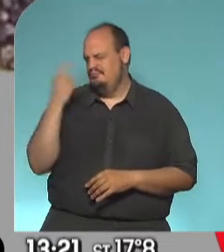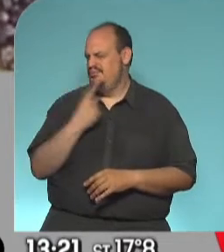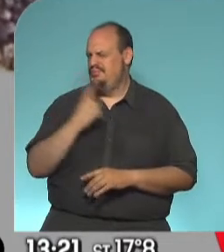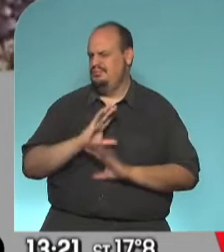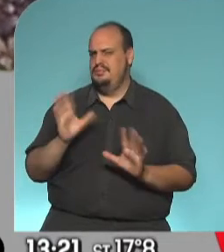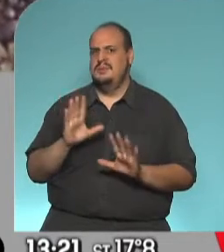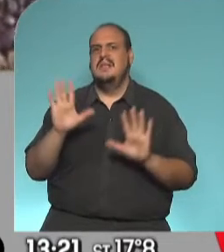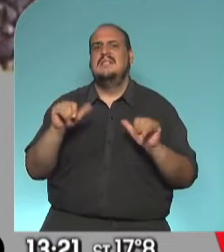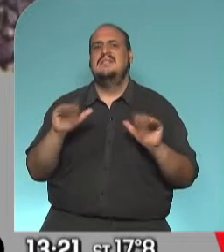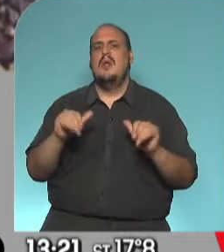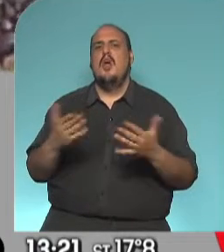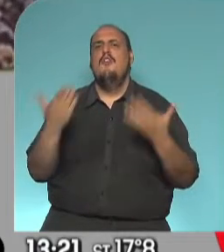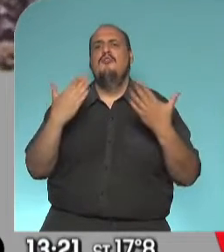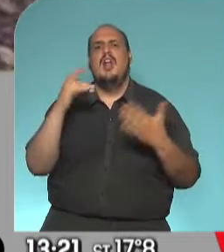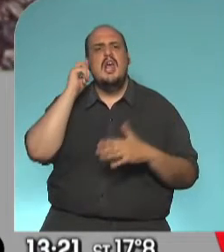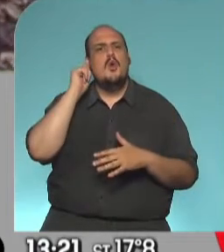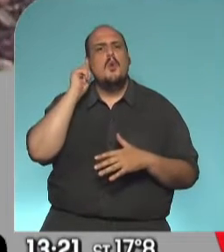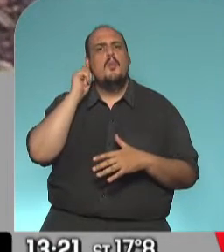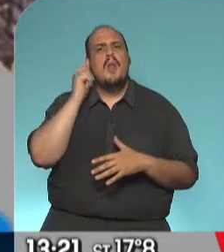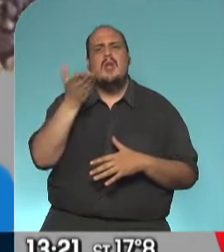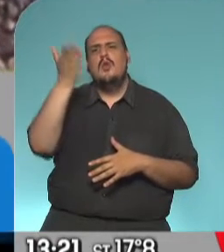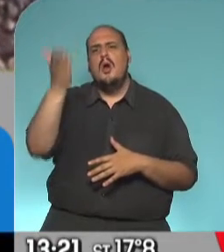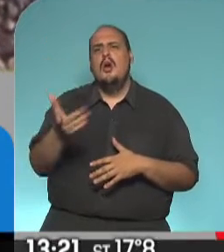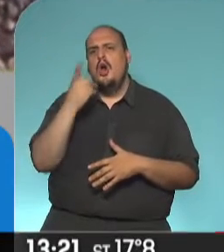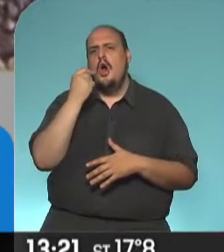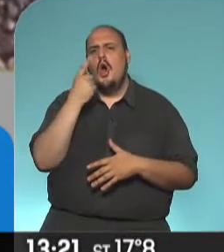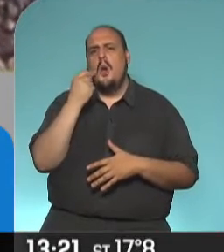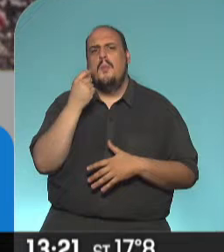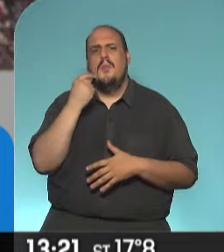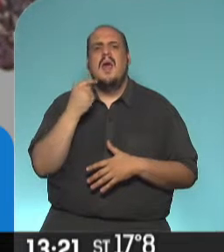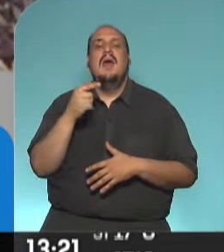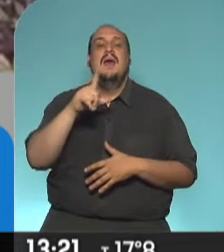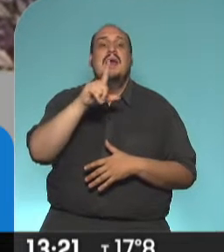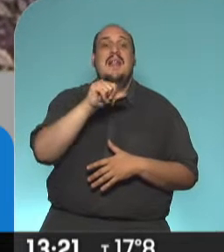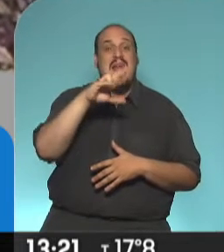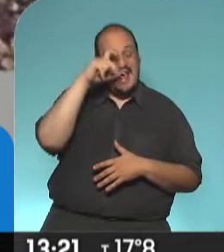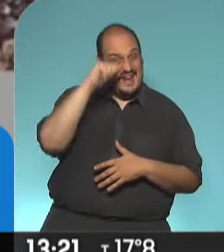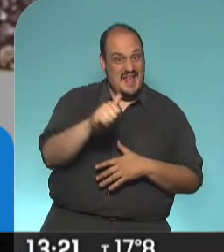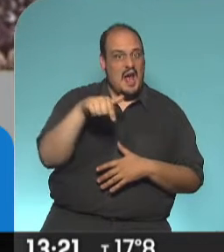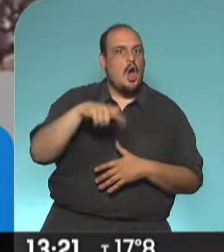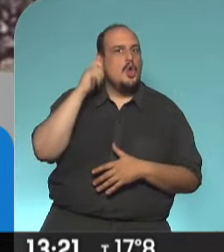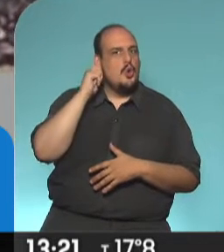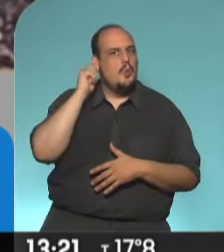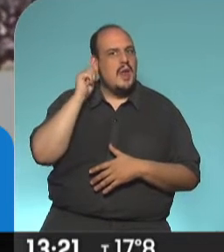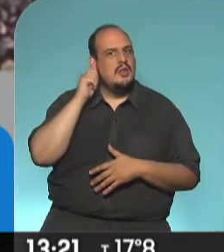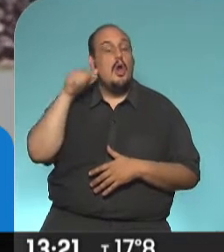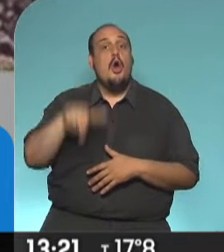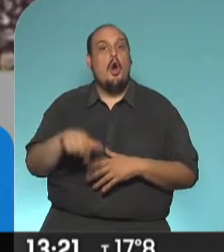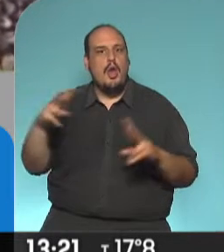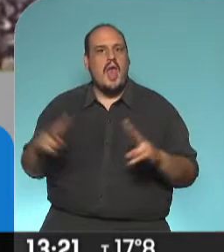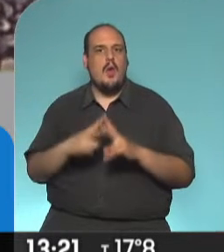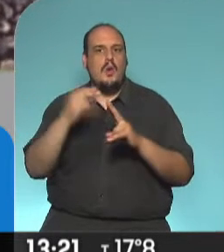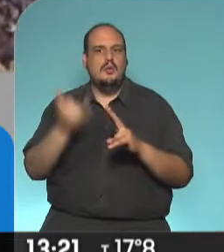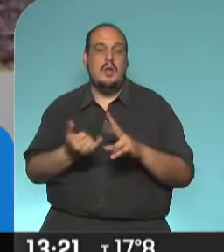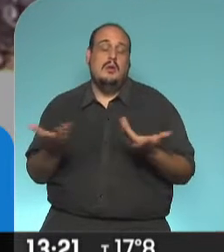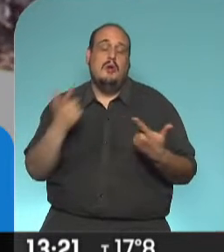a saludarlo, a decirle feliz cumpleaños al señor radio Héctor Larrea, cumpleaños y hoy hay cita. ¿Qué es lo que hicieron?